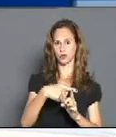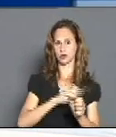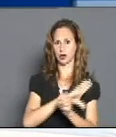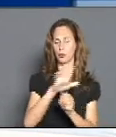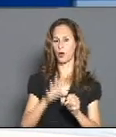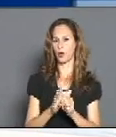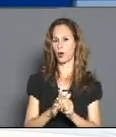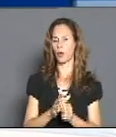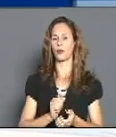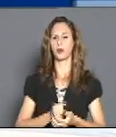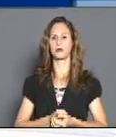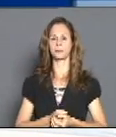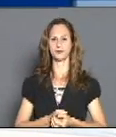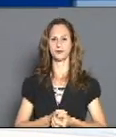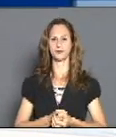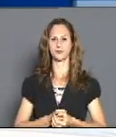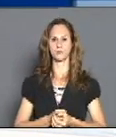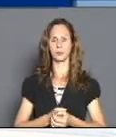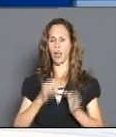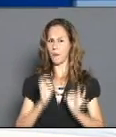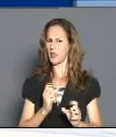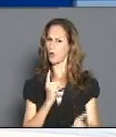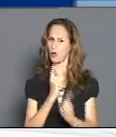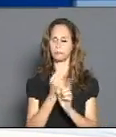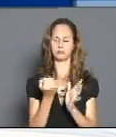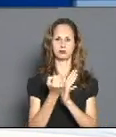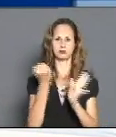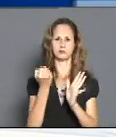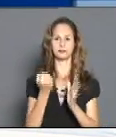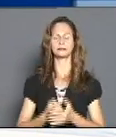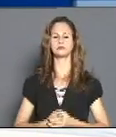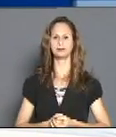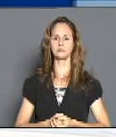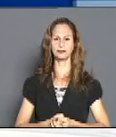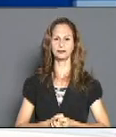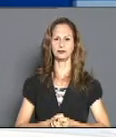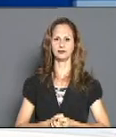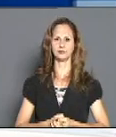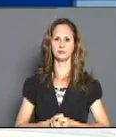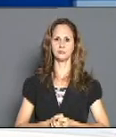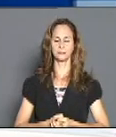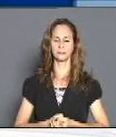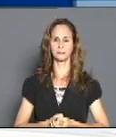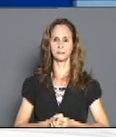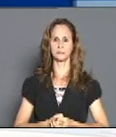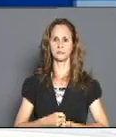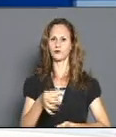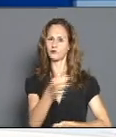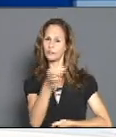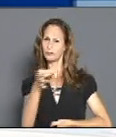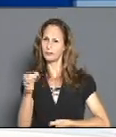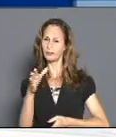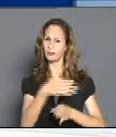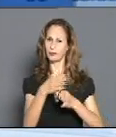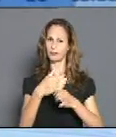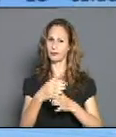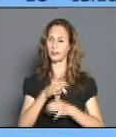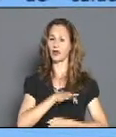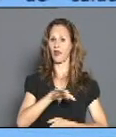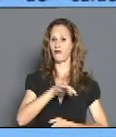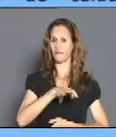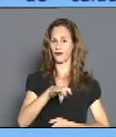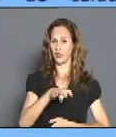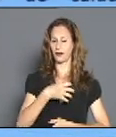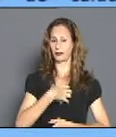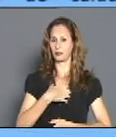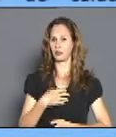Márquez. Todos son casos contactos de confirmados. Continuamos. Para reflejar el resto de los territorios. Municipio de Rafael Freire en el norte